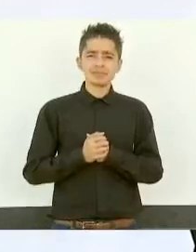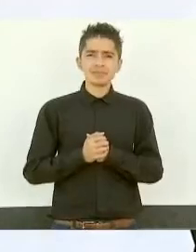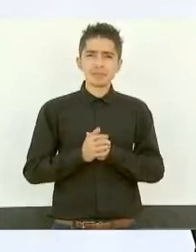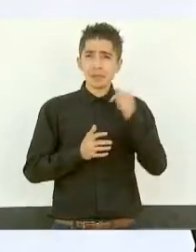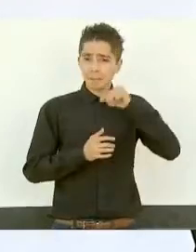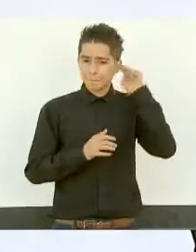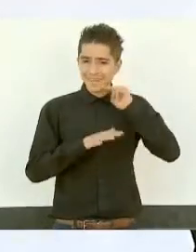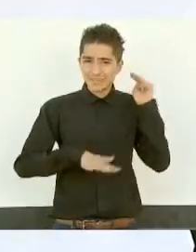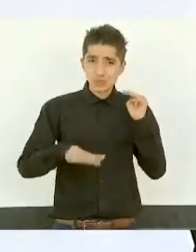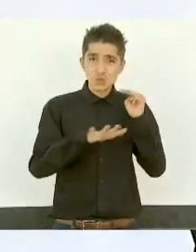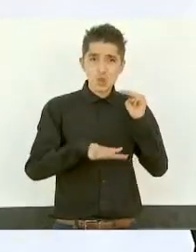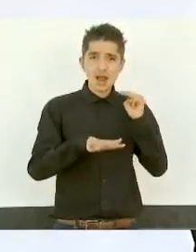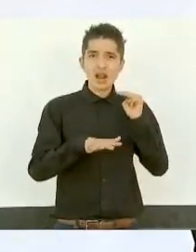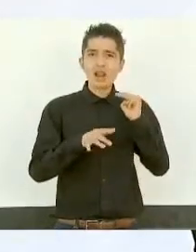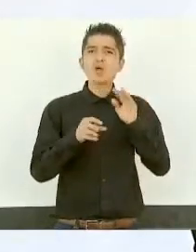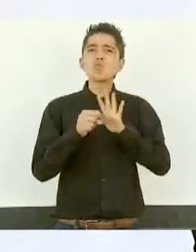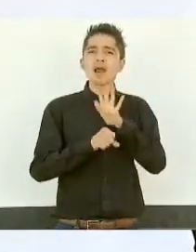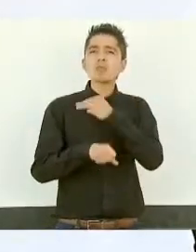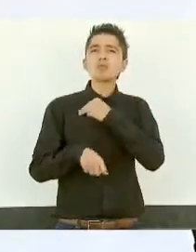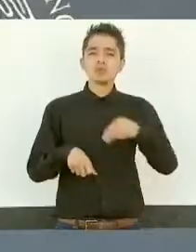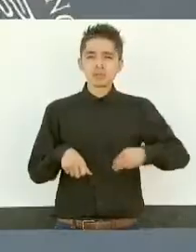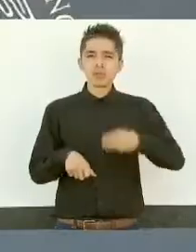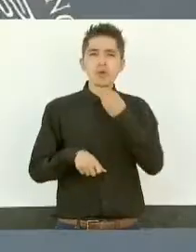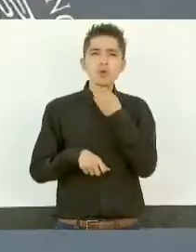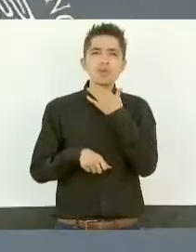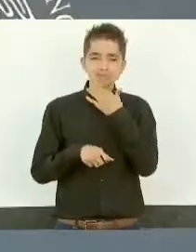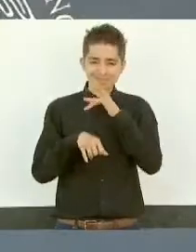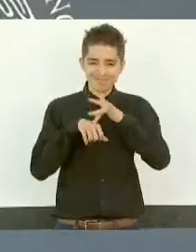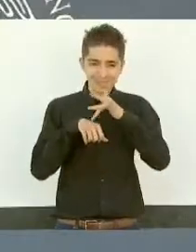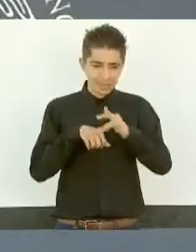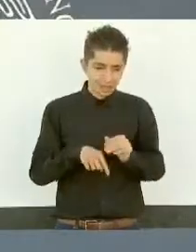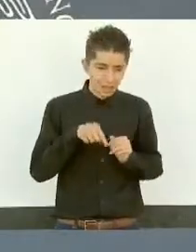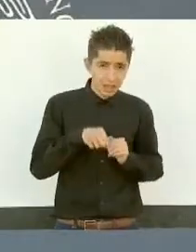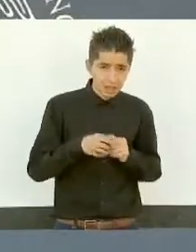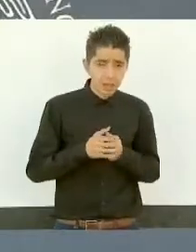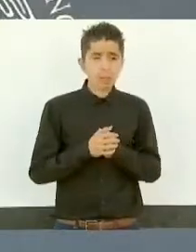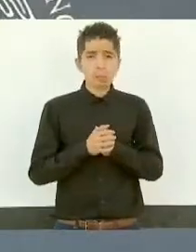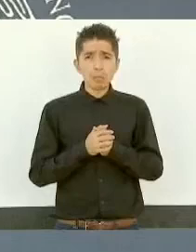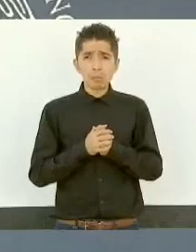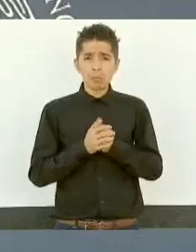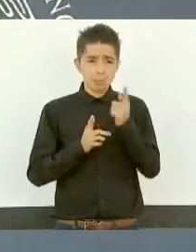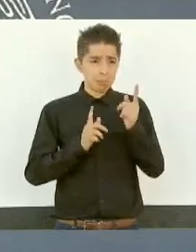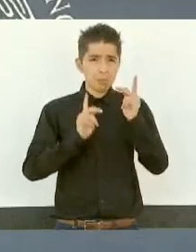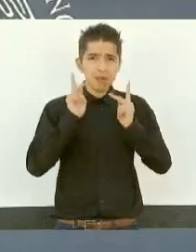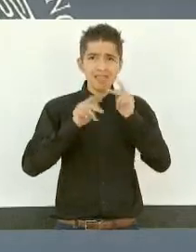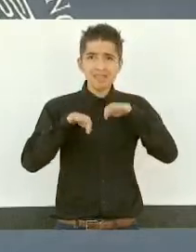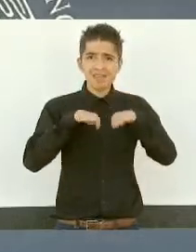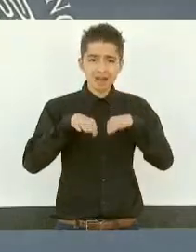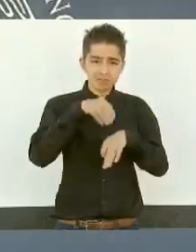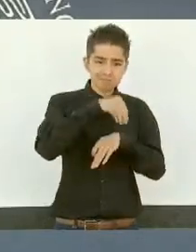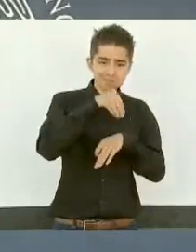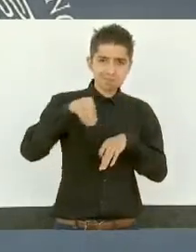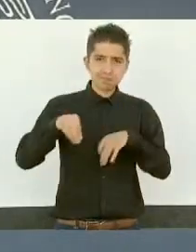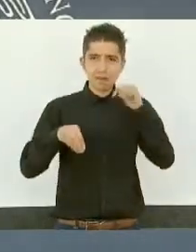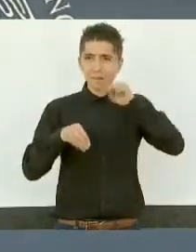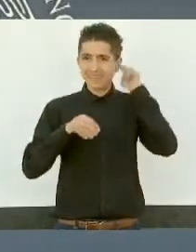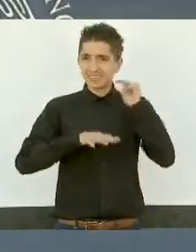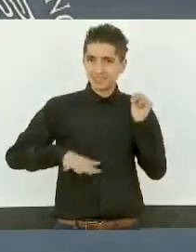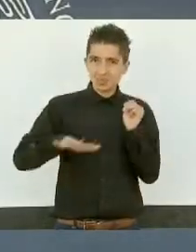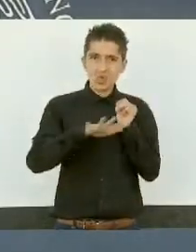Michoacán, específicamente a Cotija, en esta gira de trabajo por Michoacán